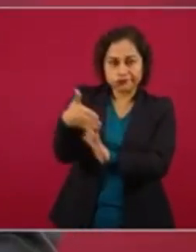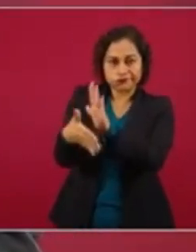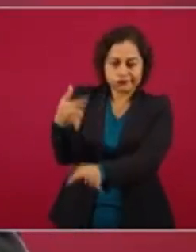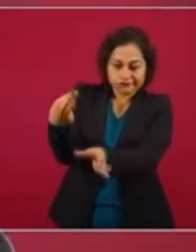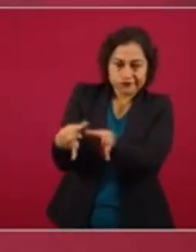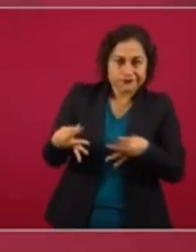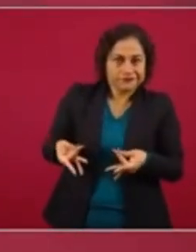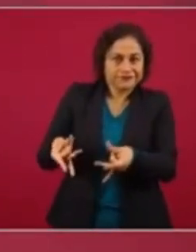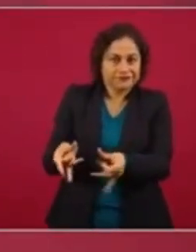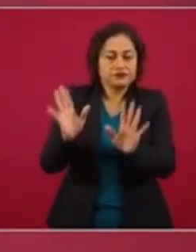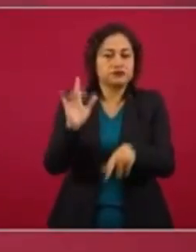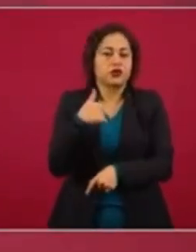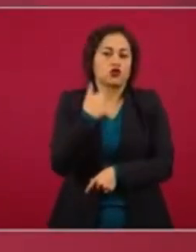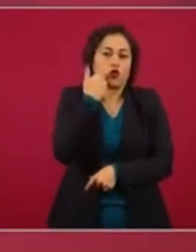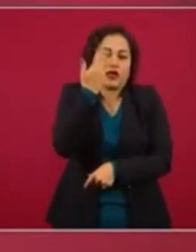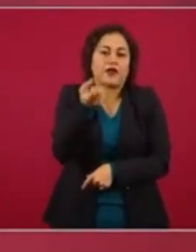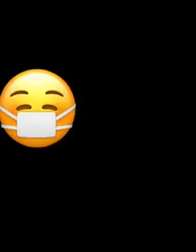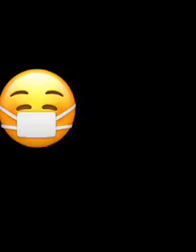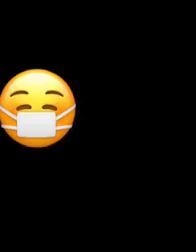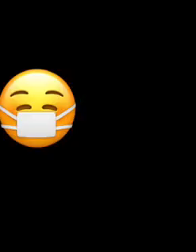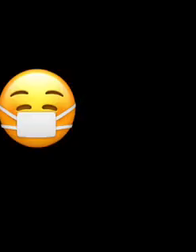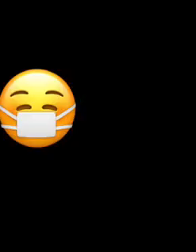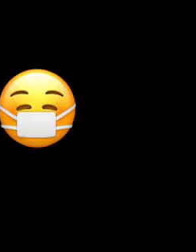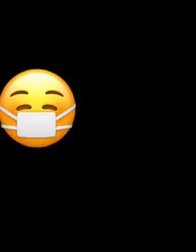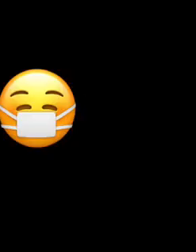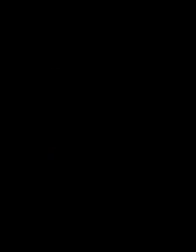Y así quisiera yo que se trabajaran todas las obras. Gracias.